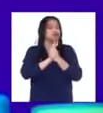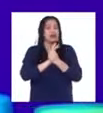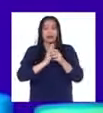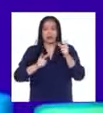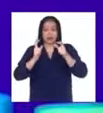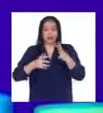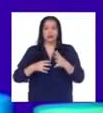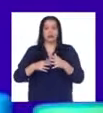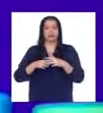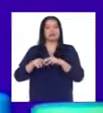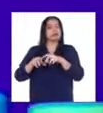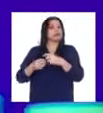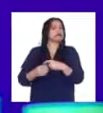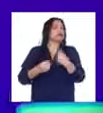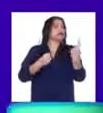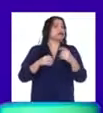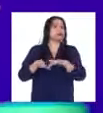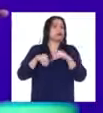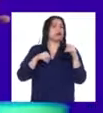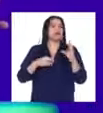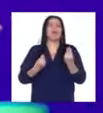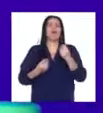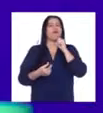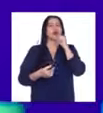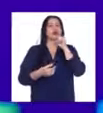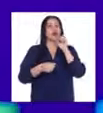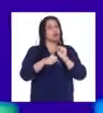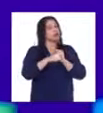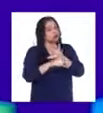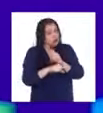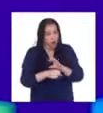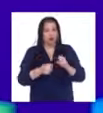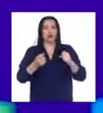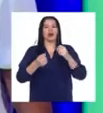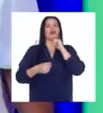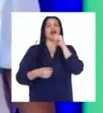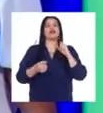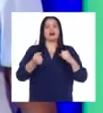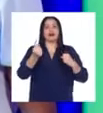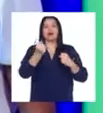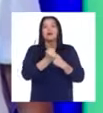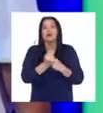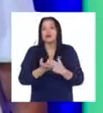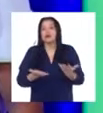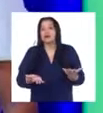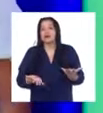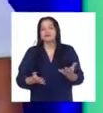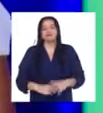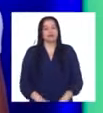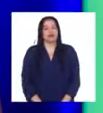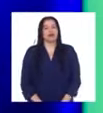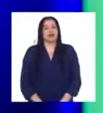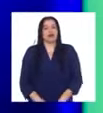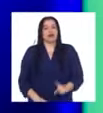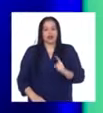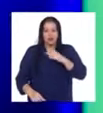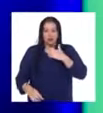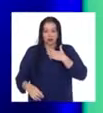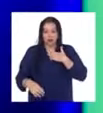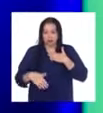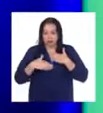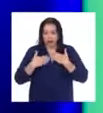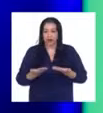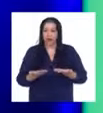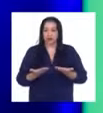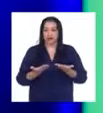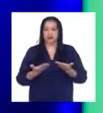retiran. Tal vez por falta de orientación apoyo y no llegamos a captar